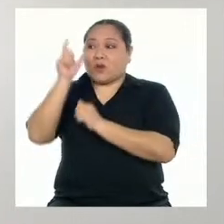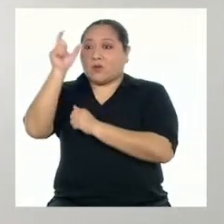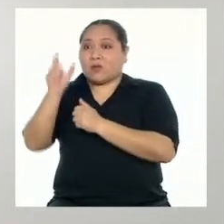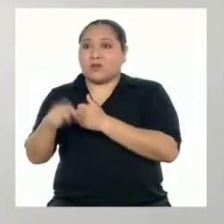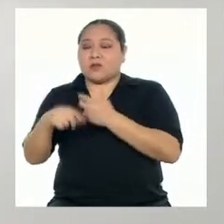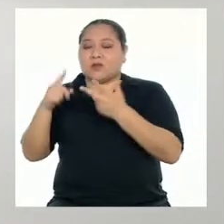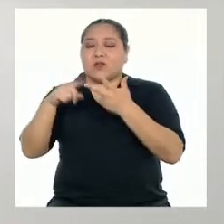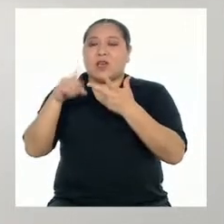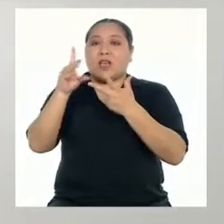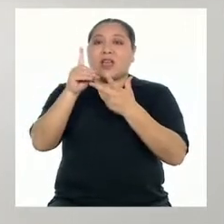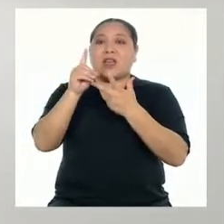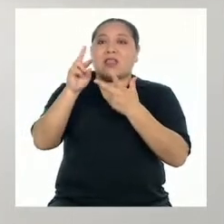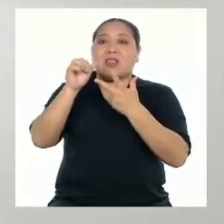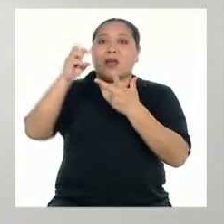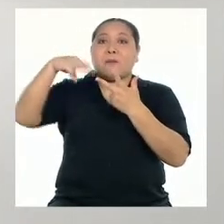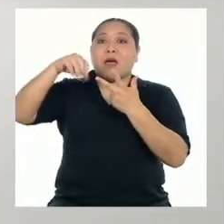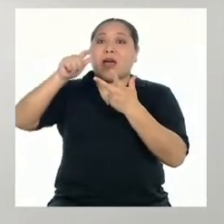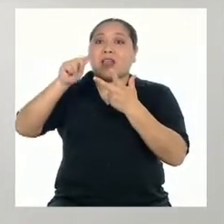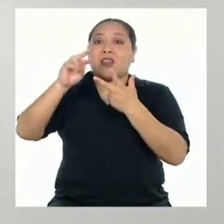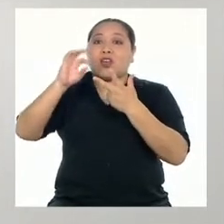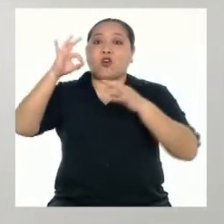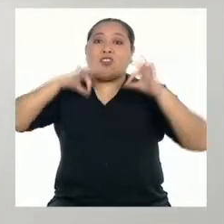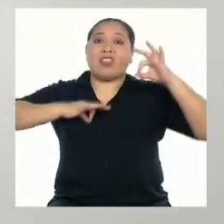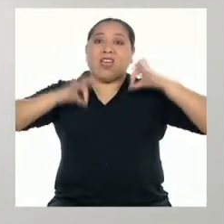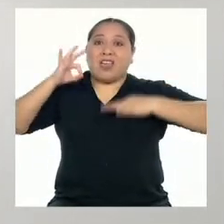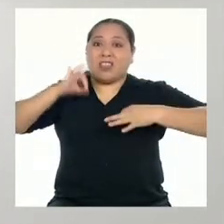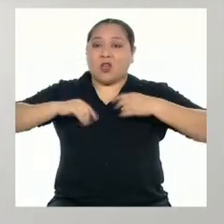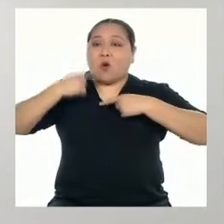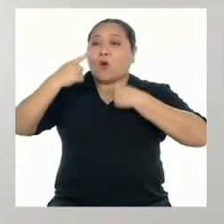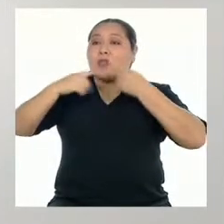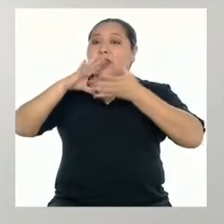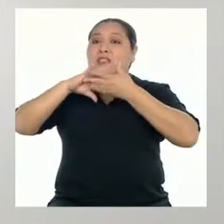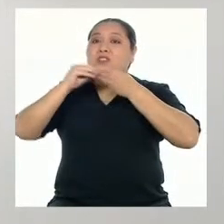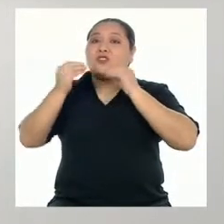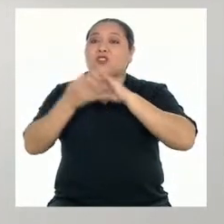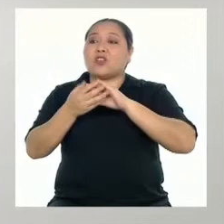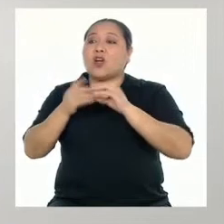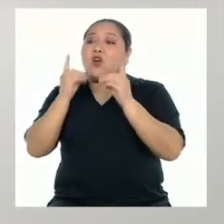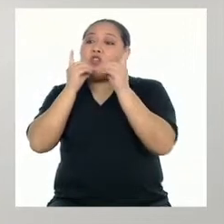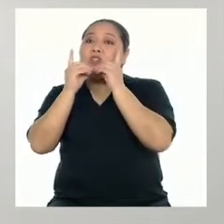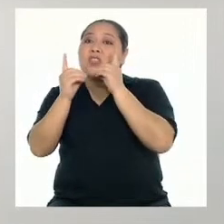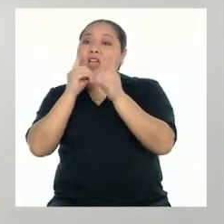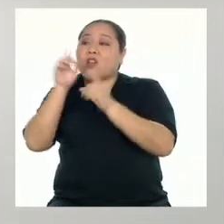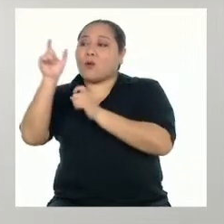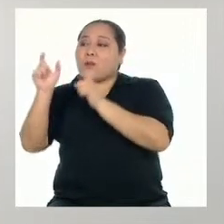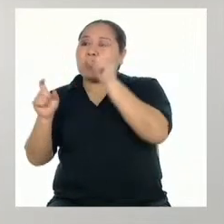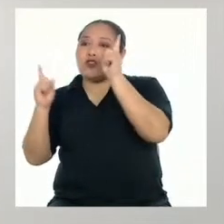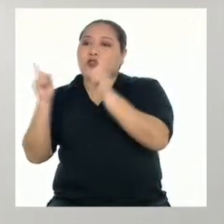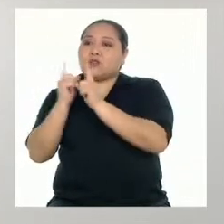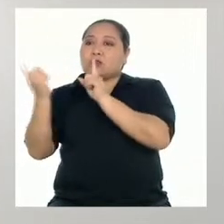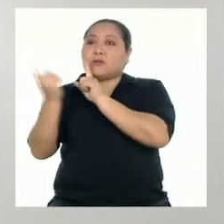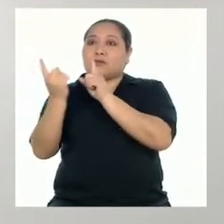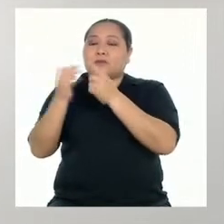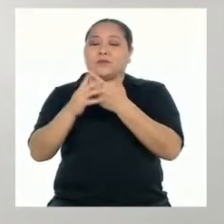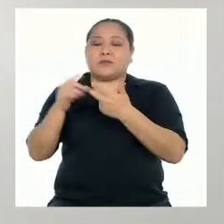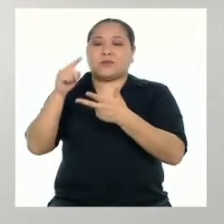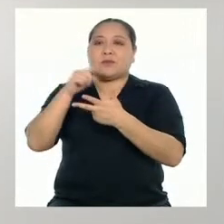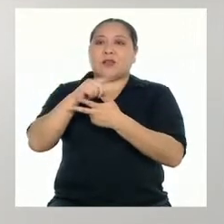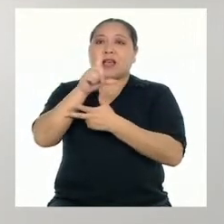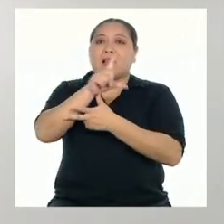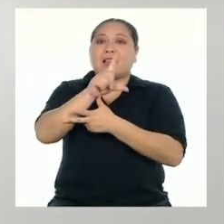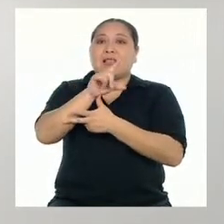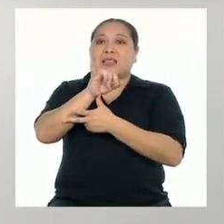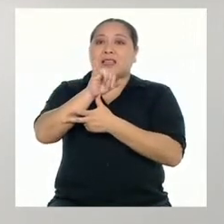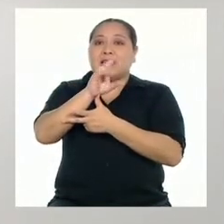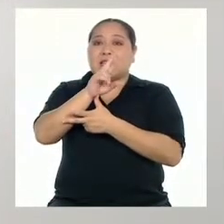El dramático o teatral, que cuenta una historia a través de diálogos entre personajes. Y el género